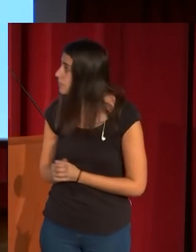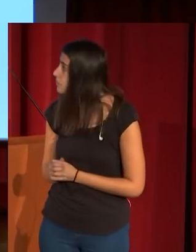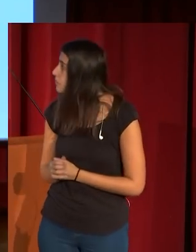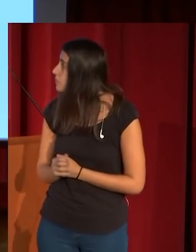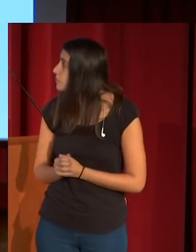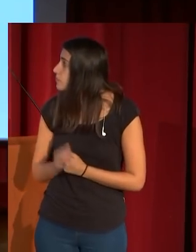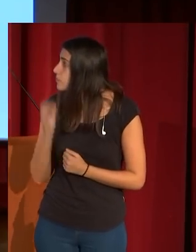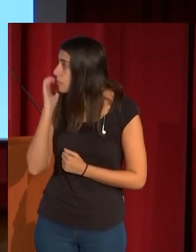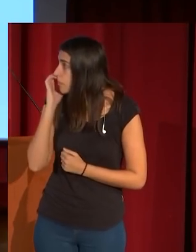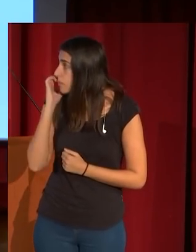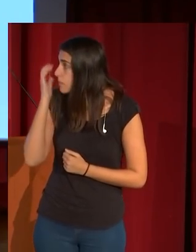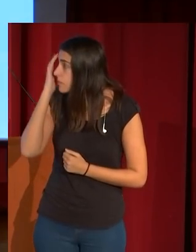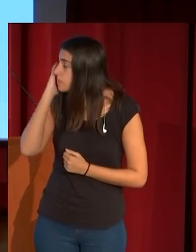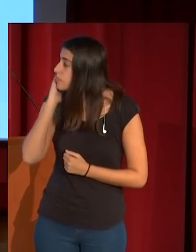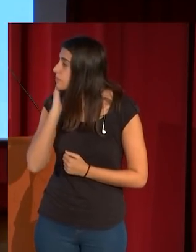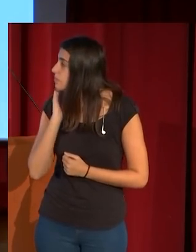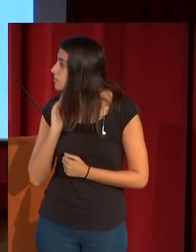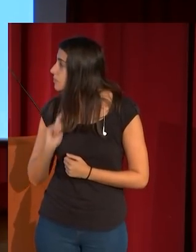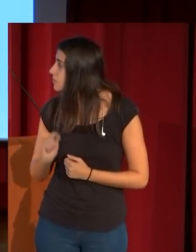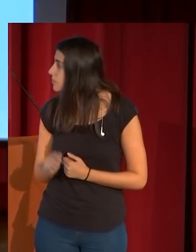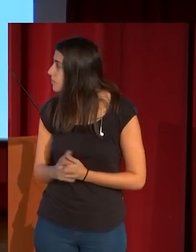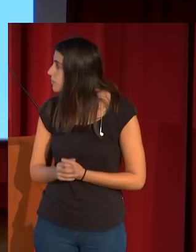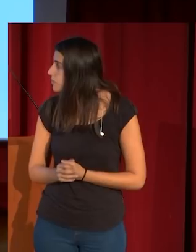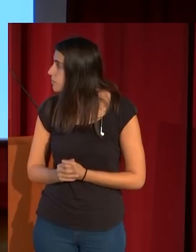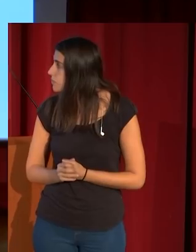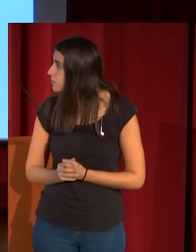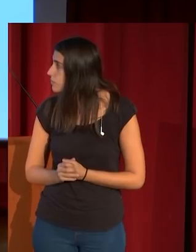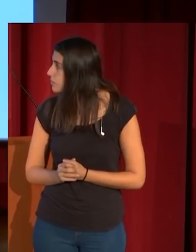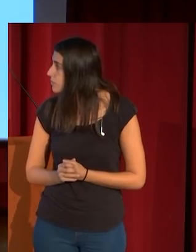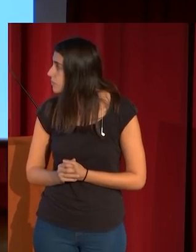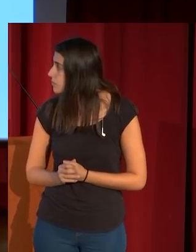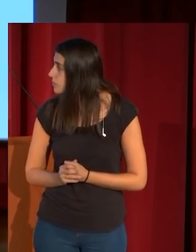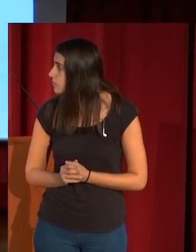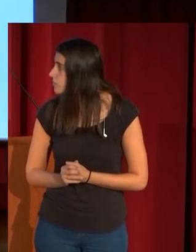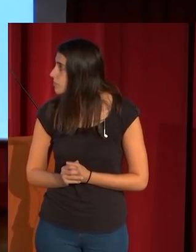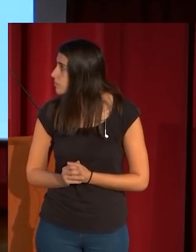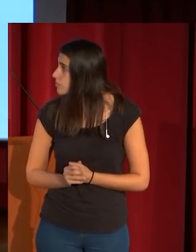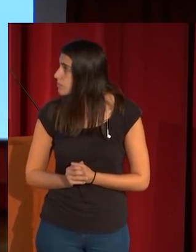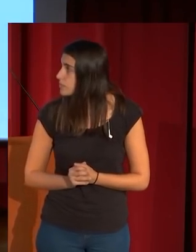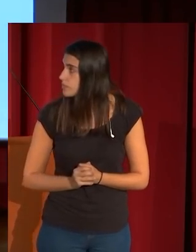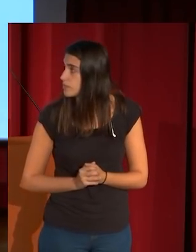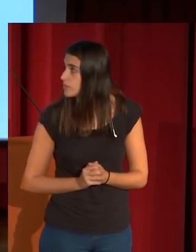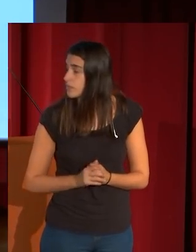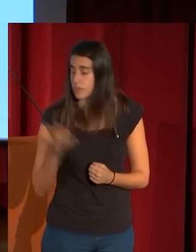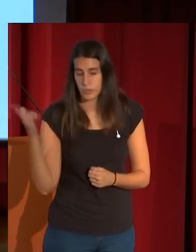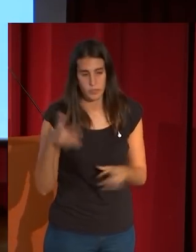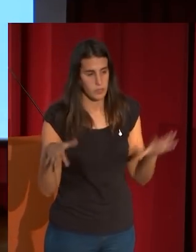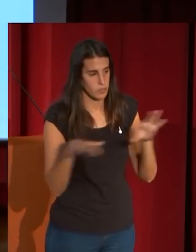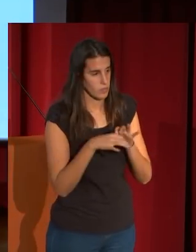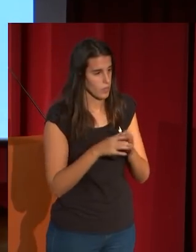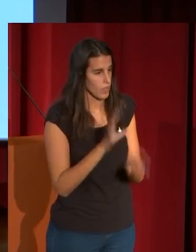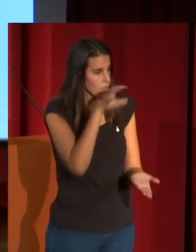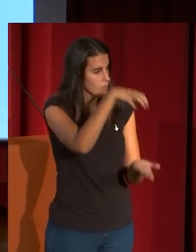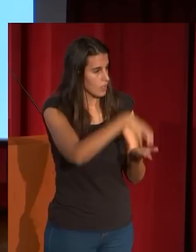lo que elige de la copia o el Pedro Mocarte, procedente de la Hispanic Society. Aquí tienen a la